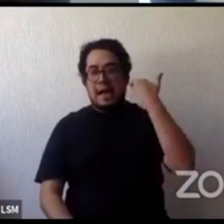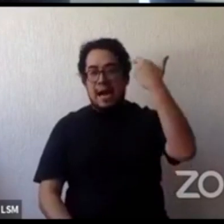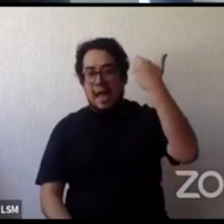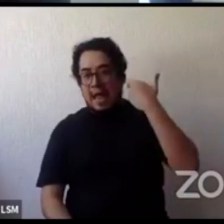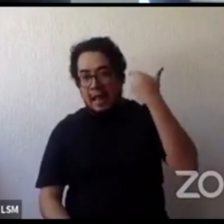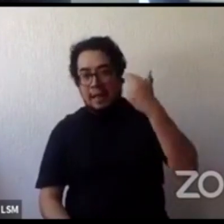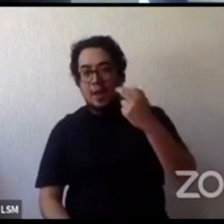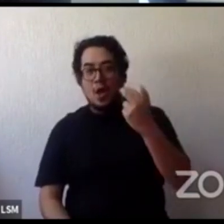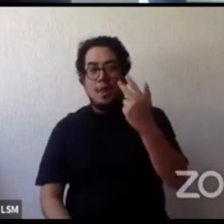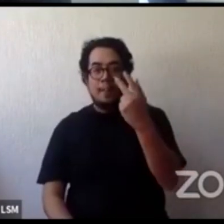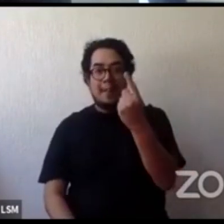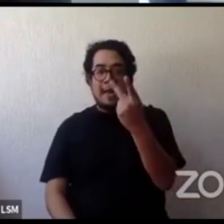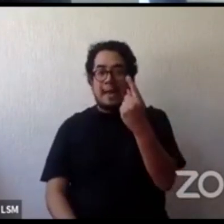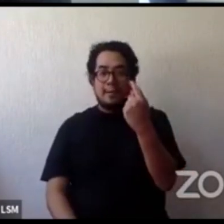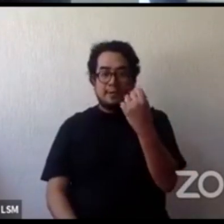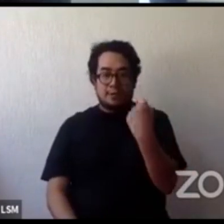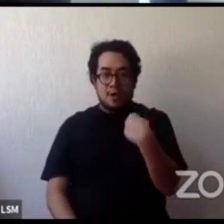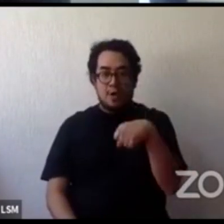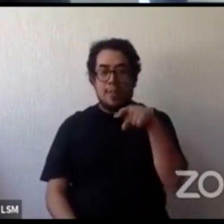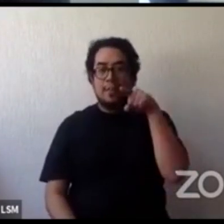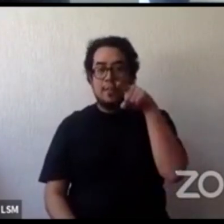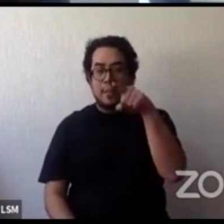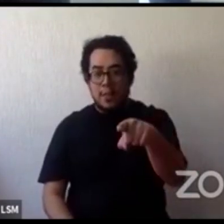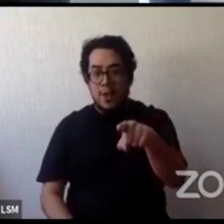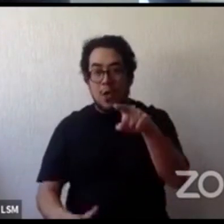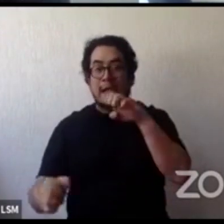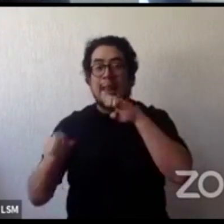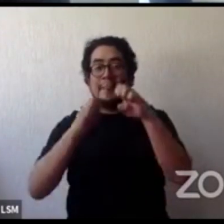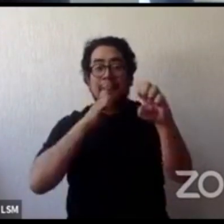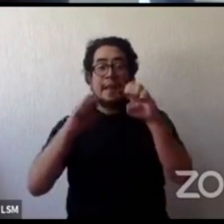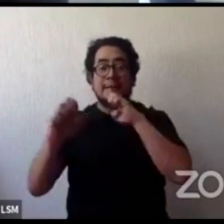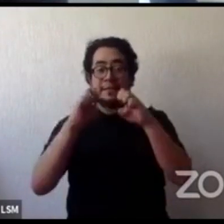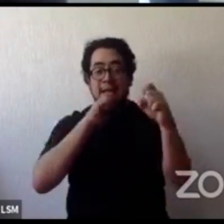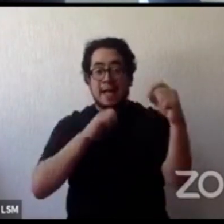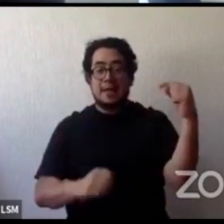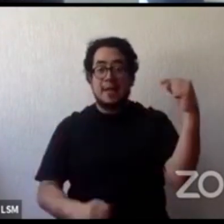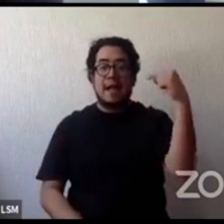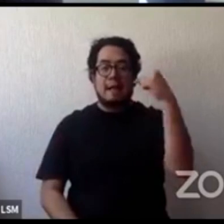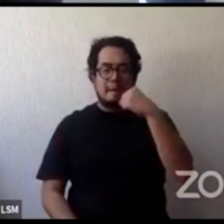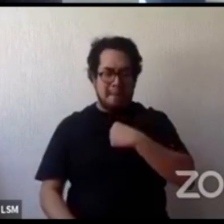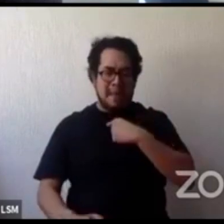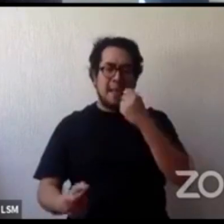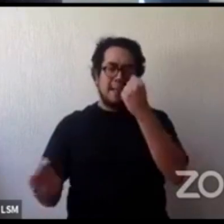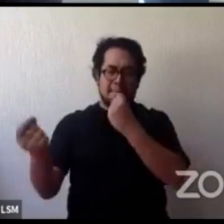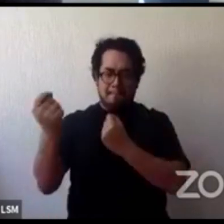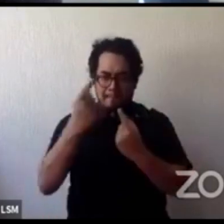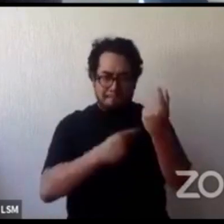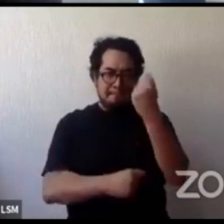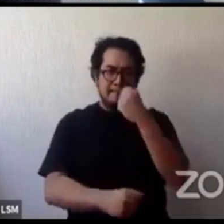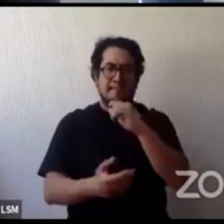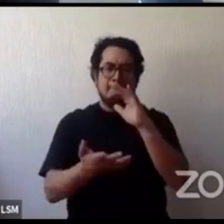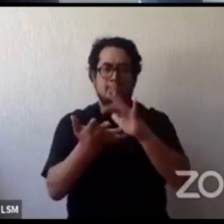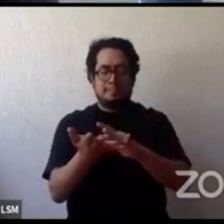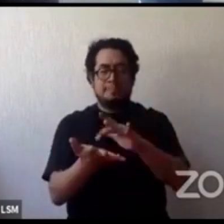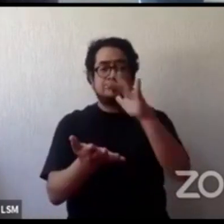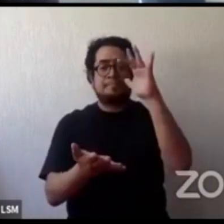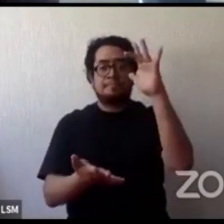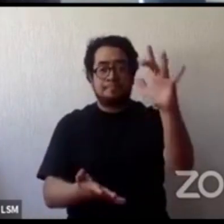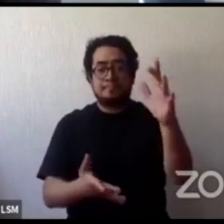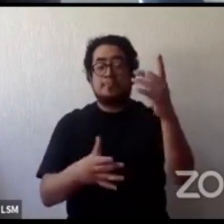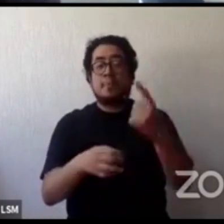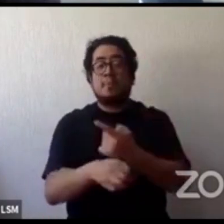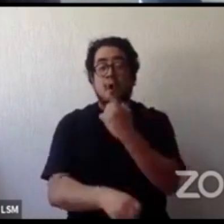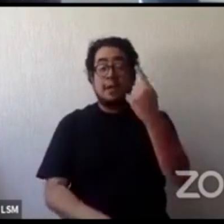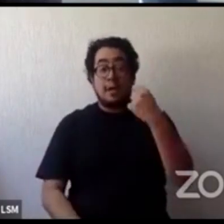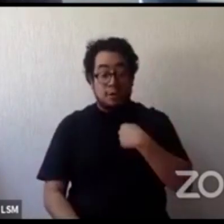de televisión tú me has entrevistado en algunas ocasiones en tu programa y agradezco mucho los espacios porque yo sé que